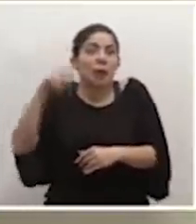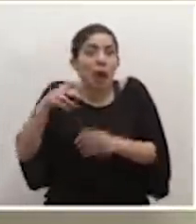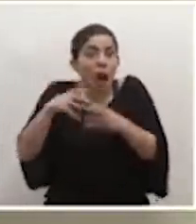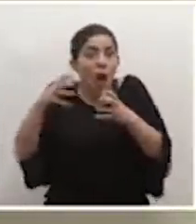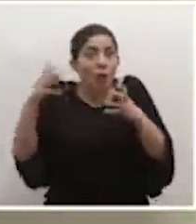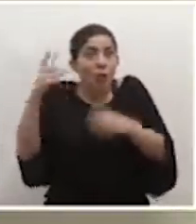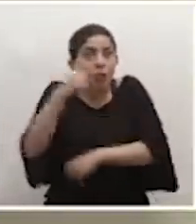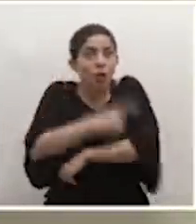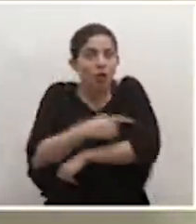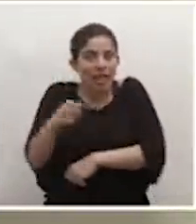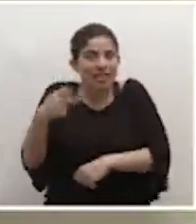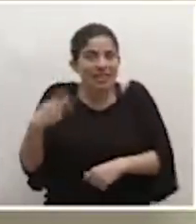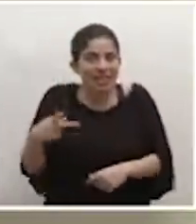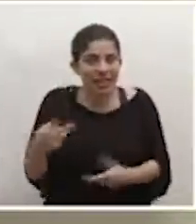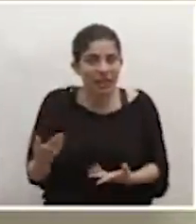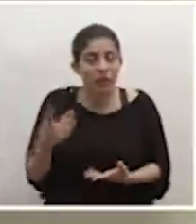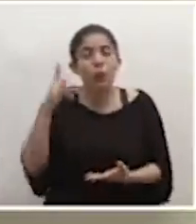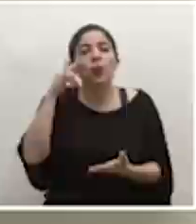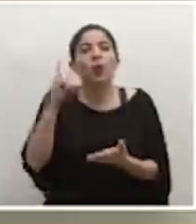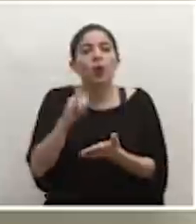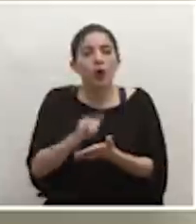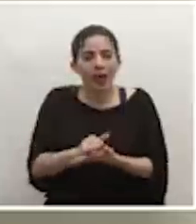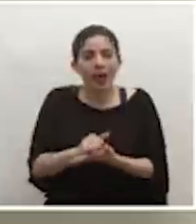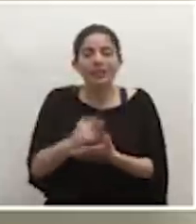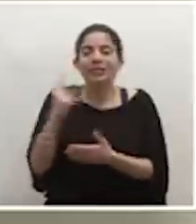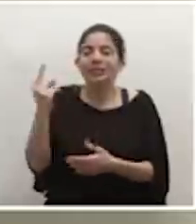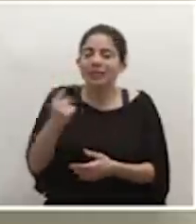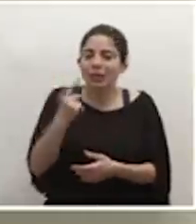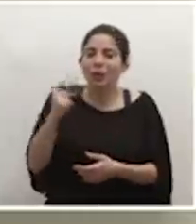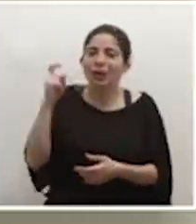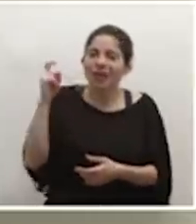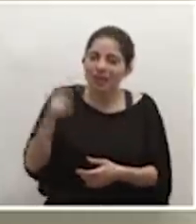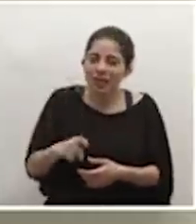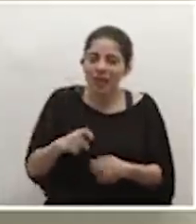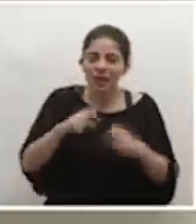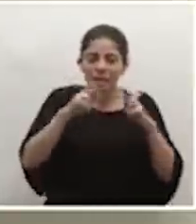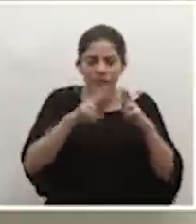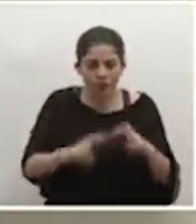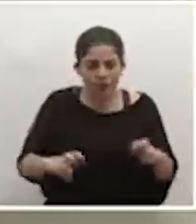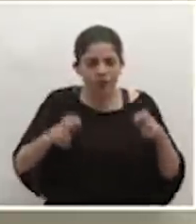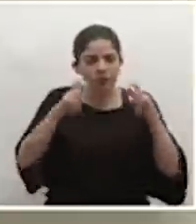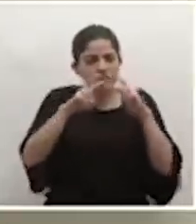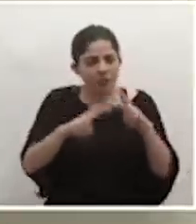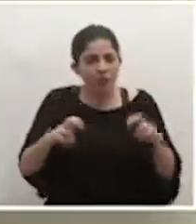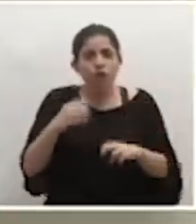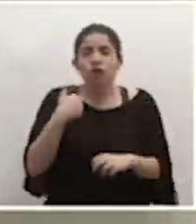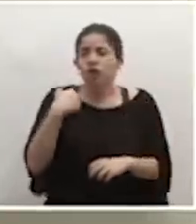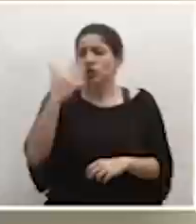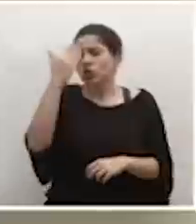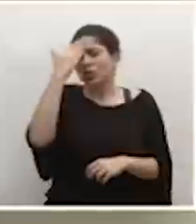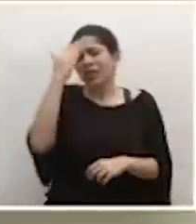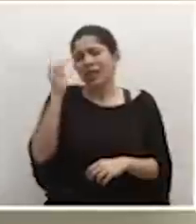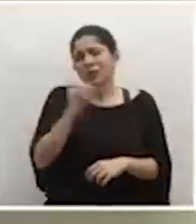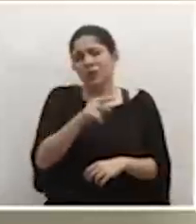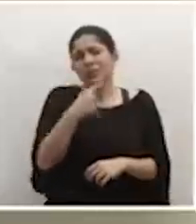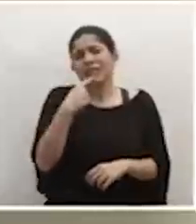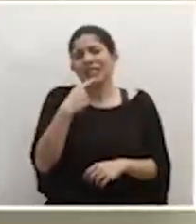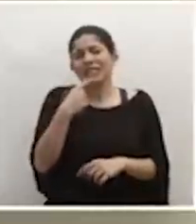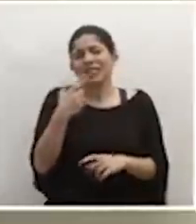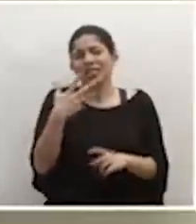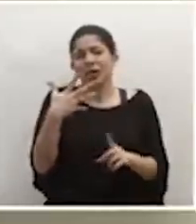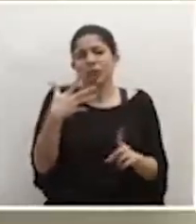aumento paulatino. Por eso es que tenemos que siempre estar haciendo ese análisis y yo sé que fue de manera, como dice usted,